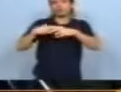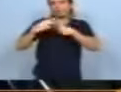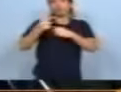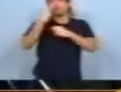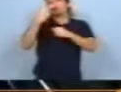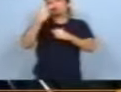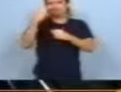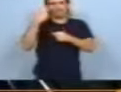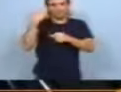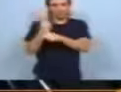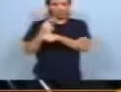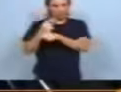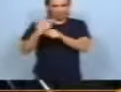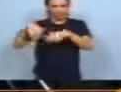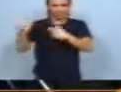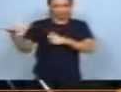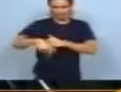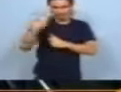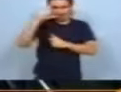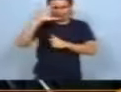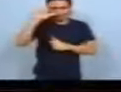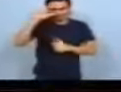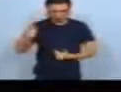minutos, y de inmediato, Ebe de Bonafini.